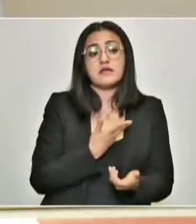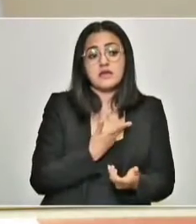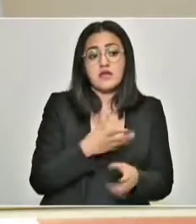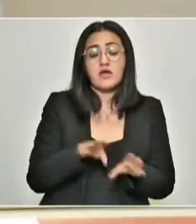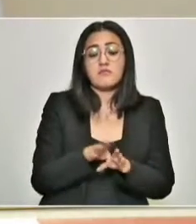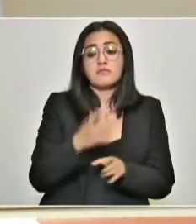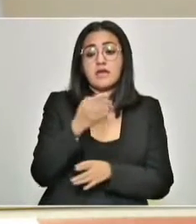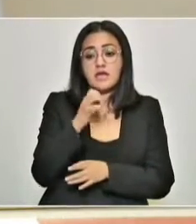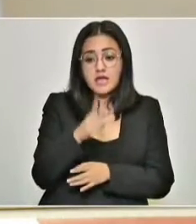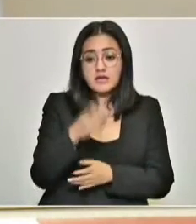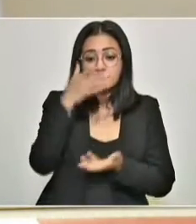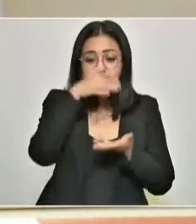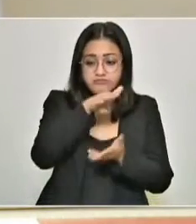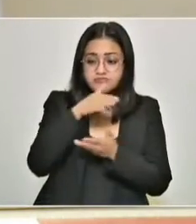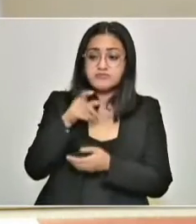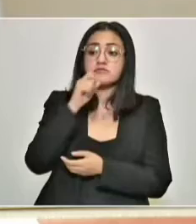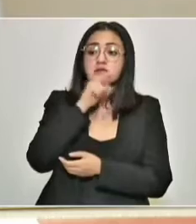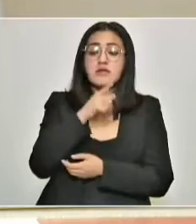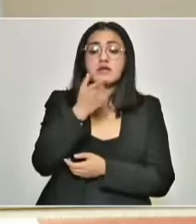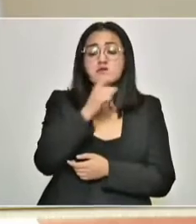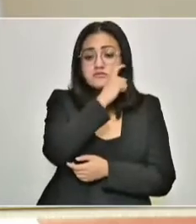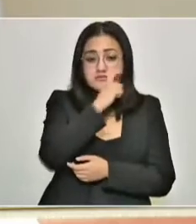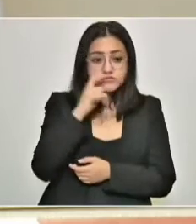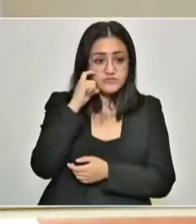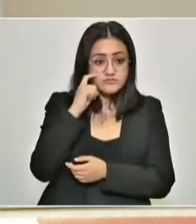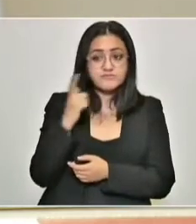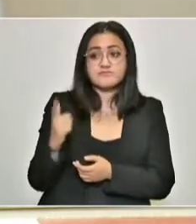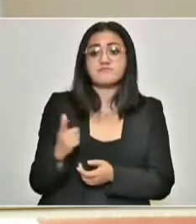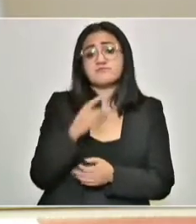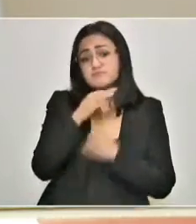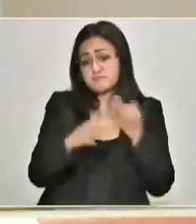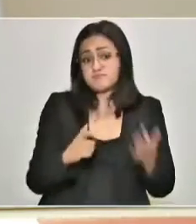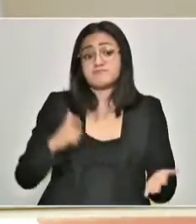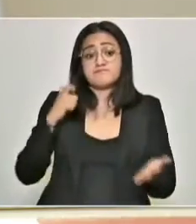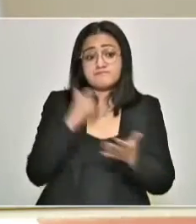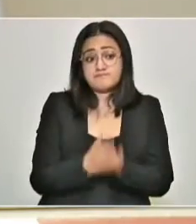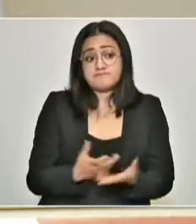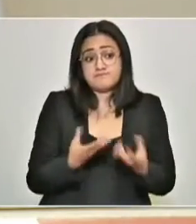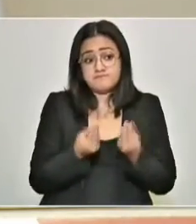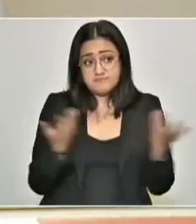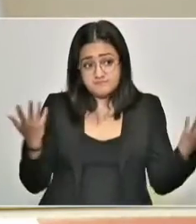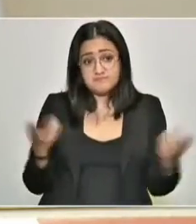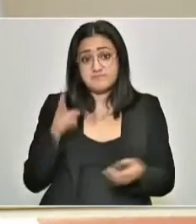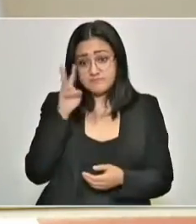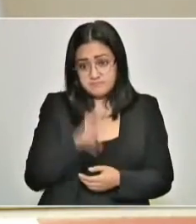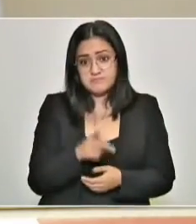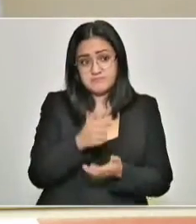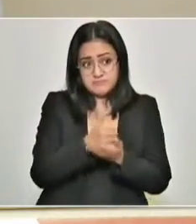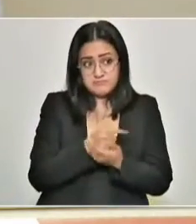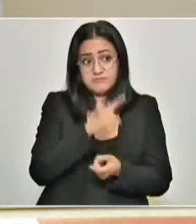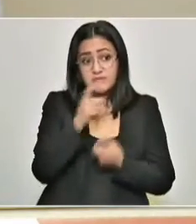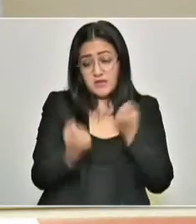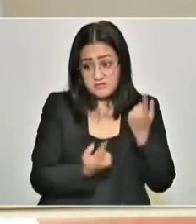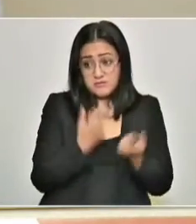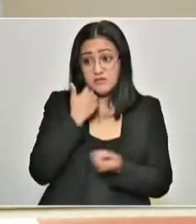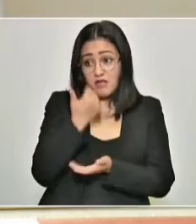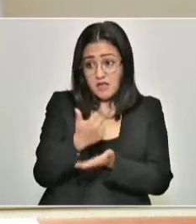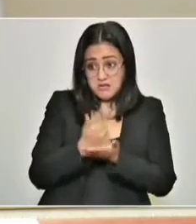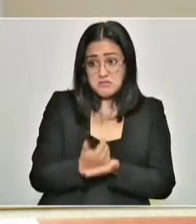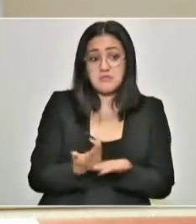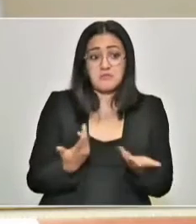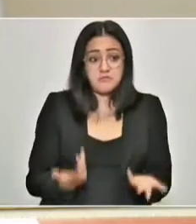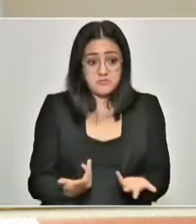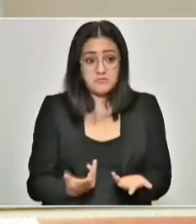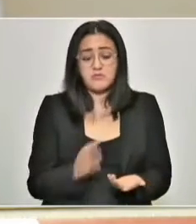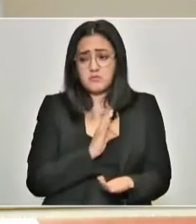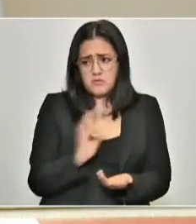gel, de cubrebocas, de todo. Eso es una inversión enorme. Ahora sí que nos ayuden, ¿no? Los que dicen que